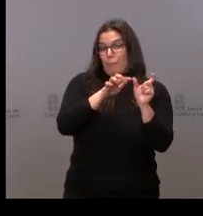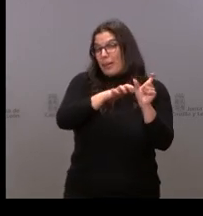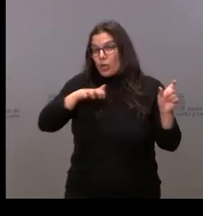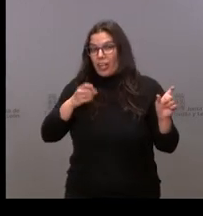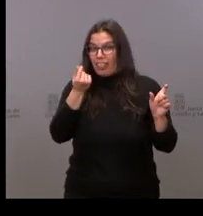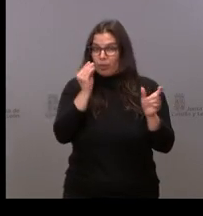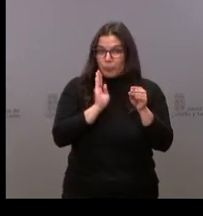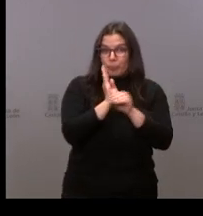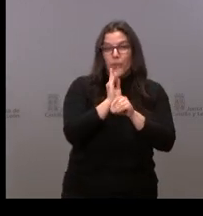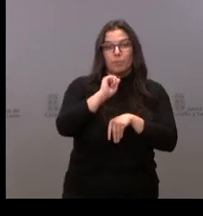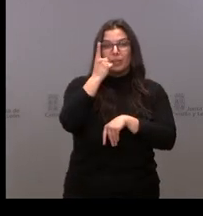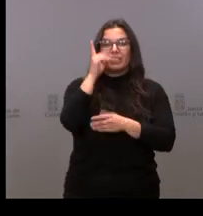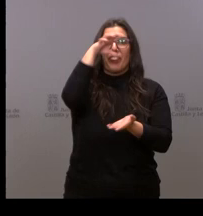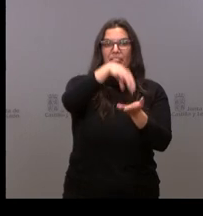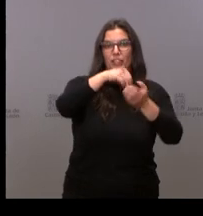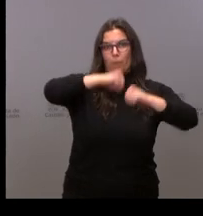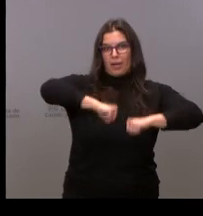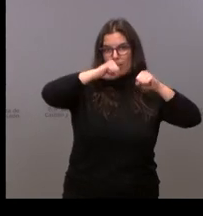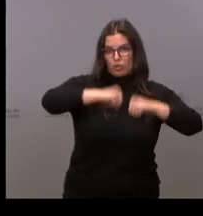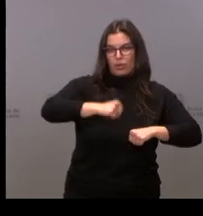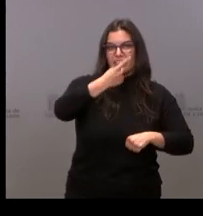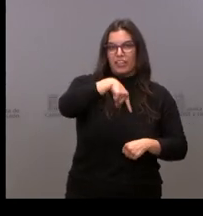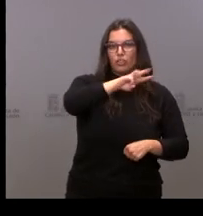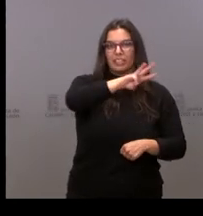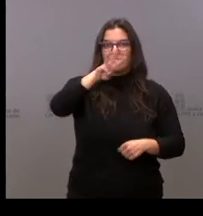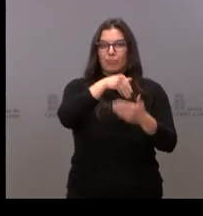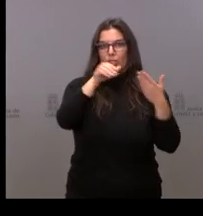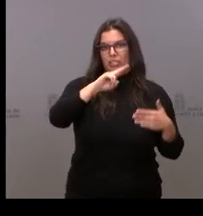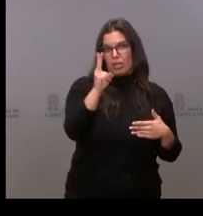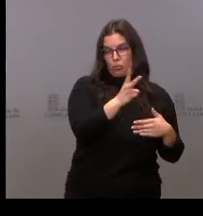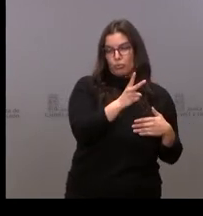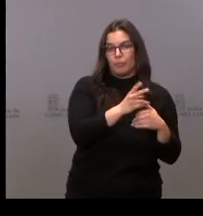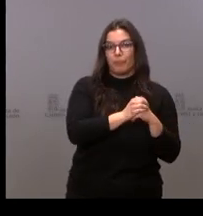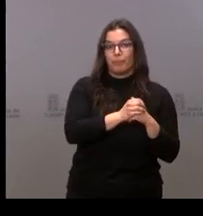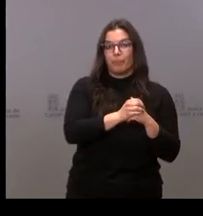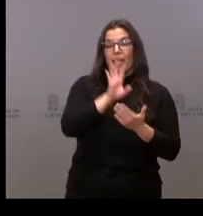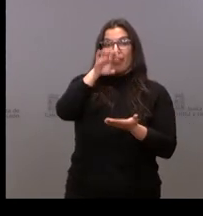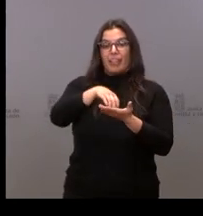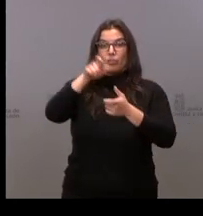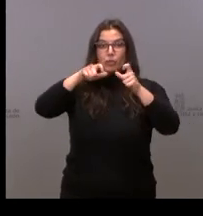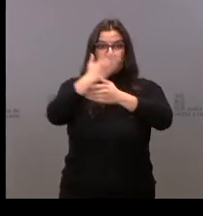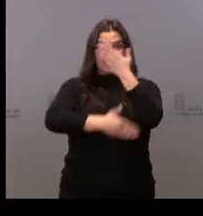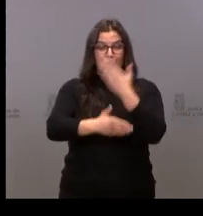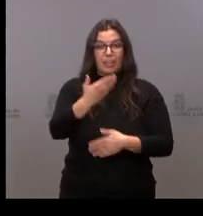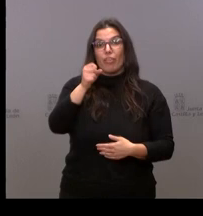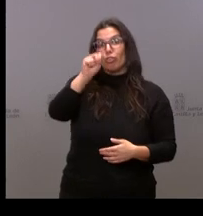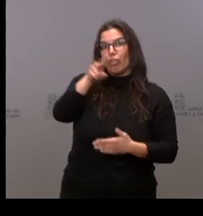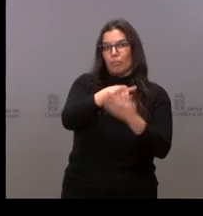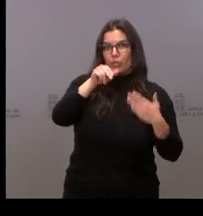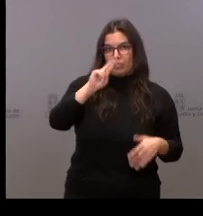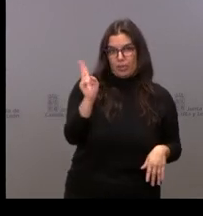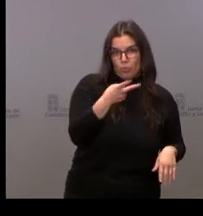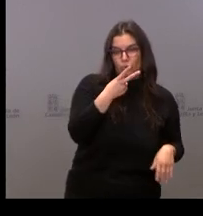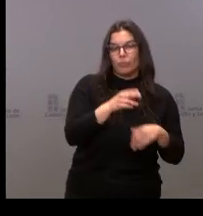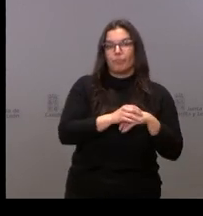inversiones de centros de personas mayores, 133 millones de euros, centros de personas con discapacidad, 12 millones de euros,